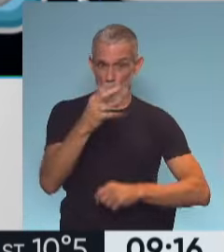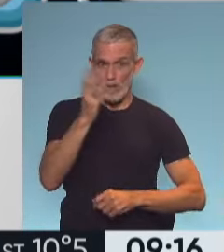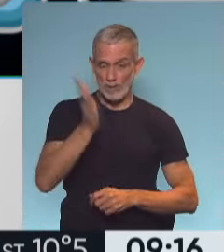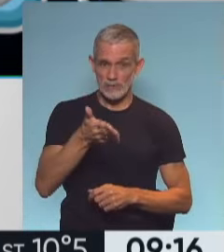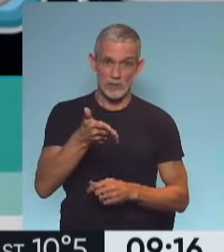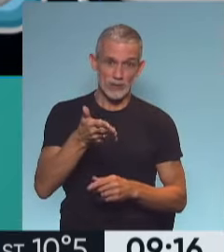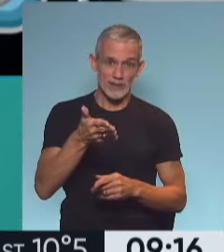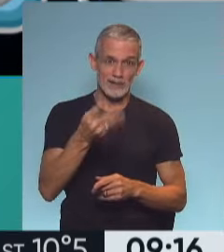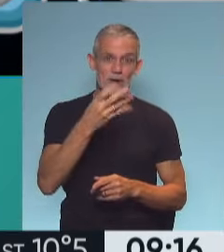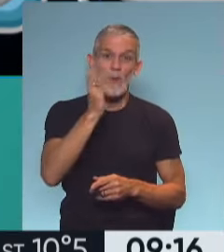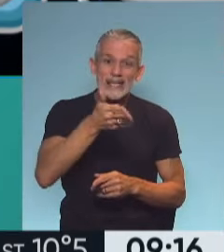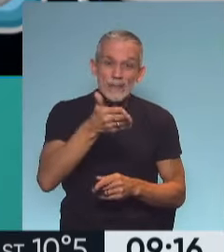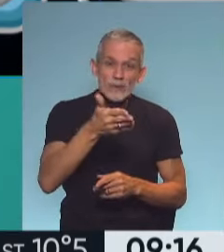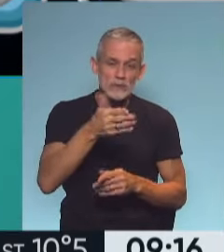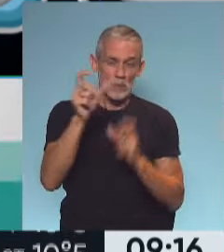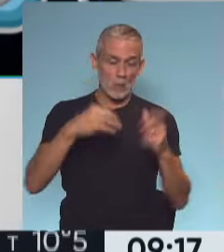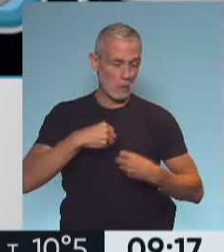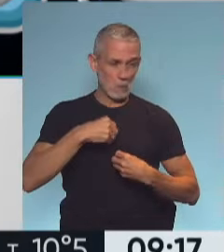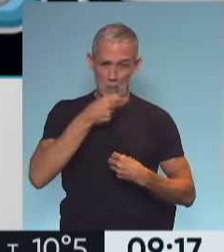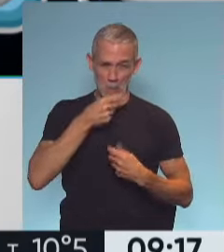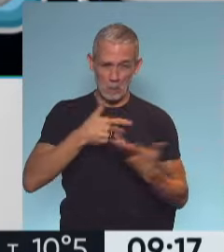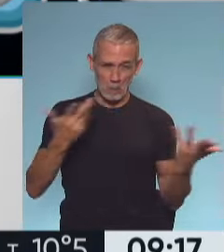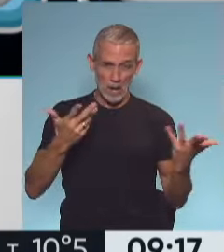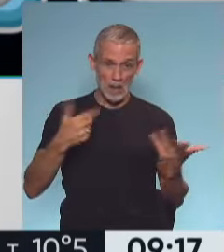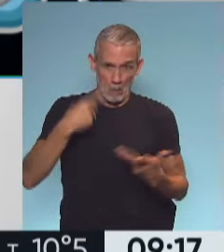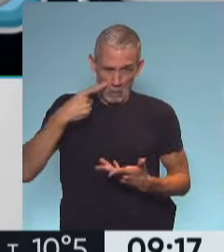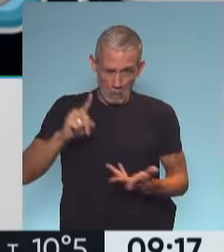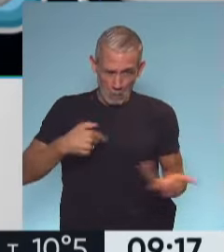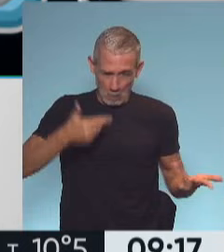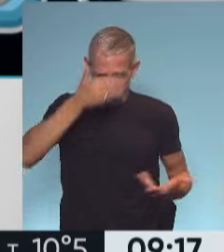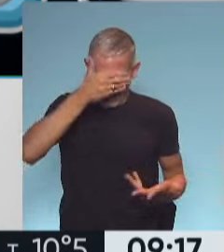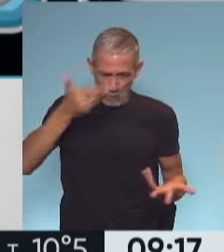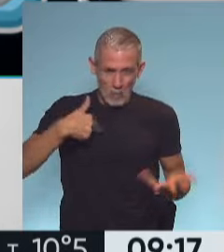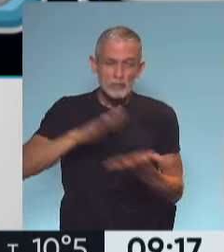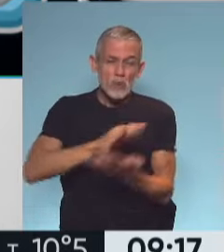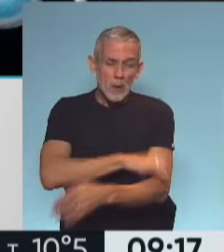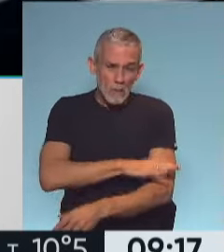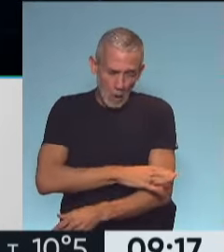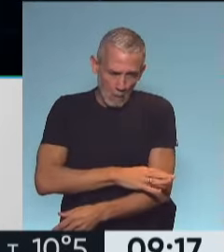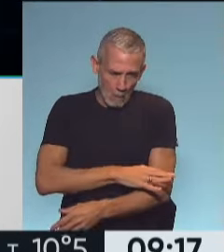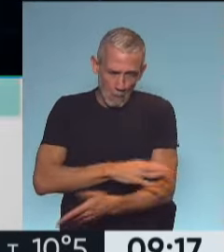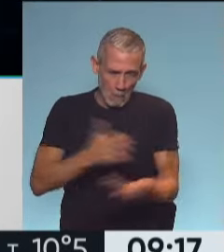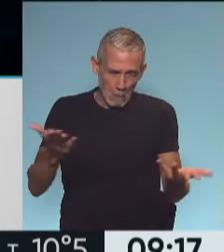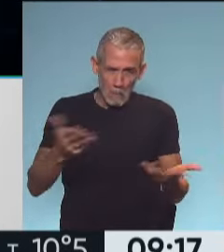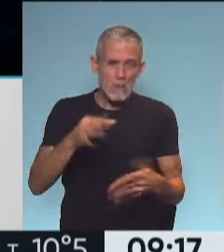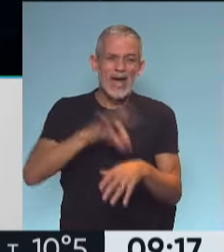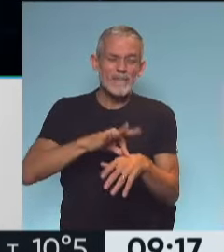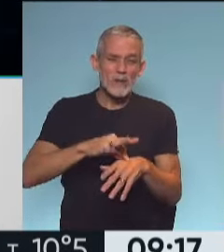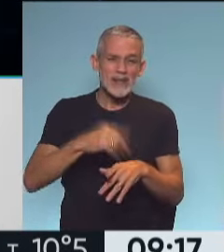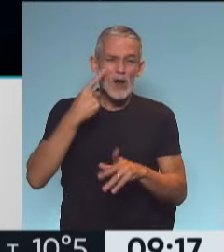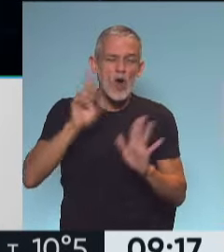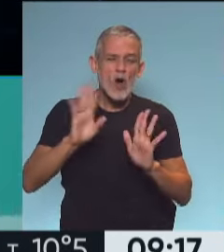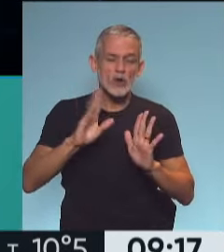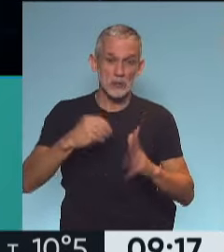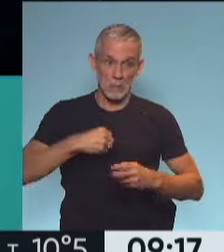aproximadamente, son asintomáticos. Y no conocen, sobre todo no conocen, desconocen la enfermedad, porque la enfermedad en sí